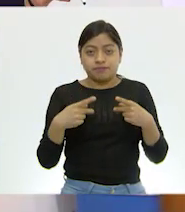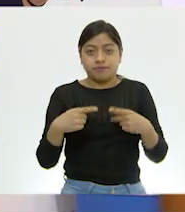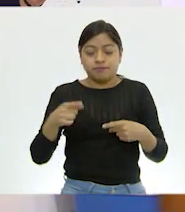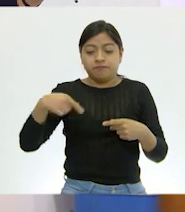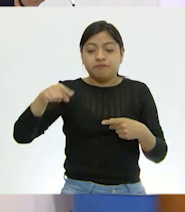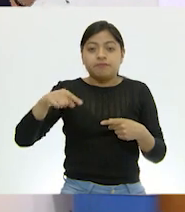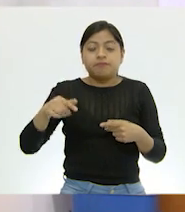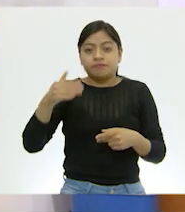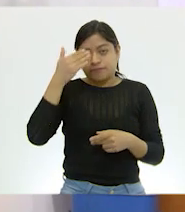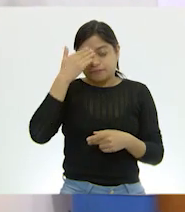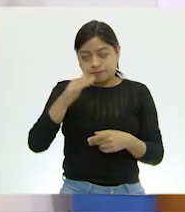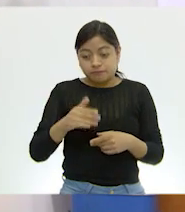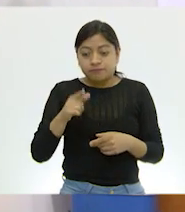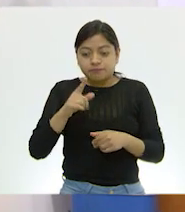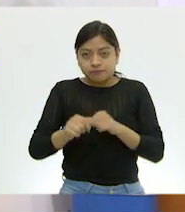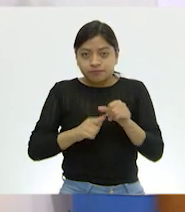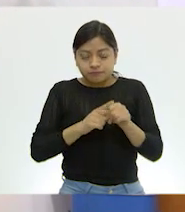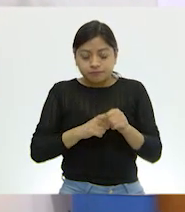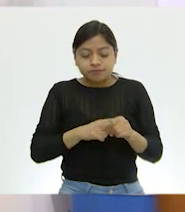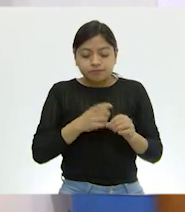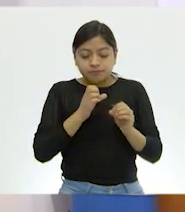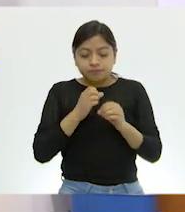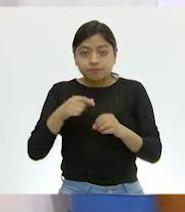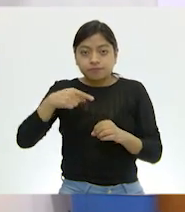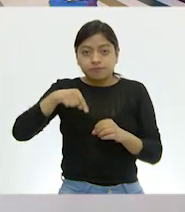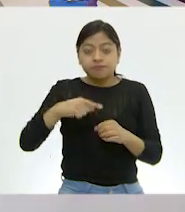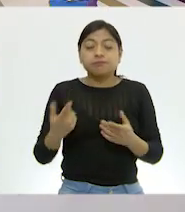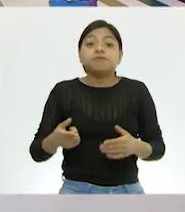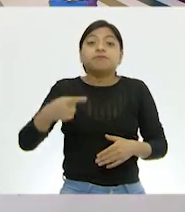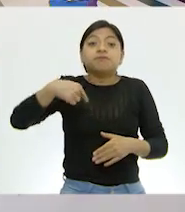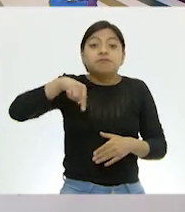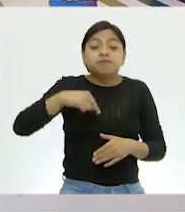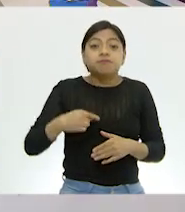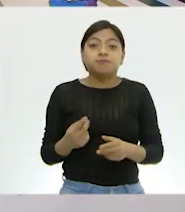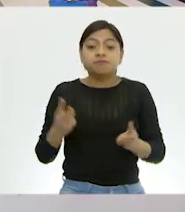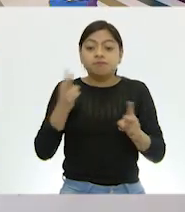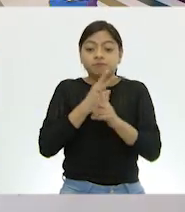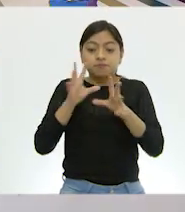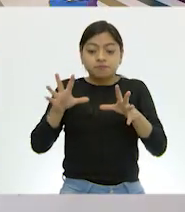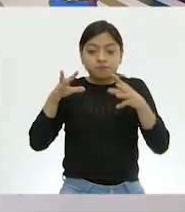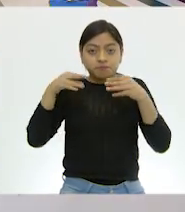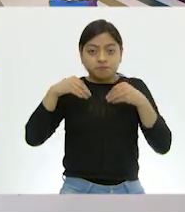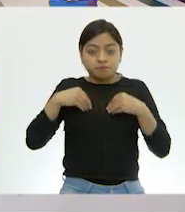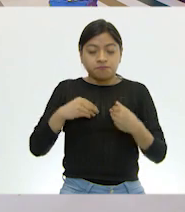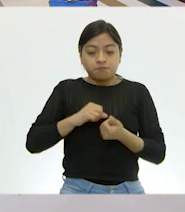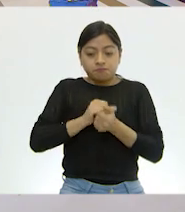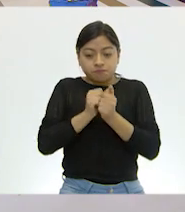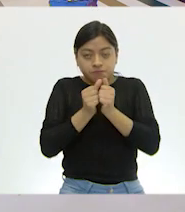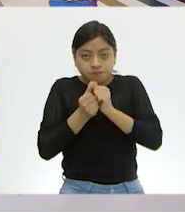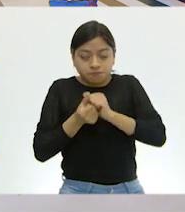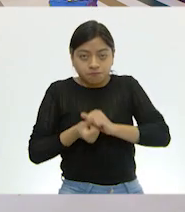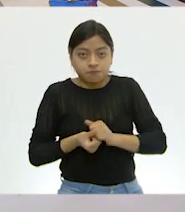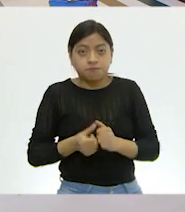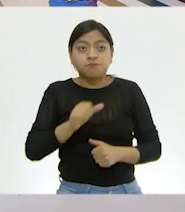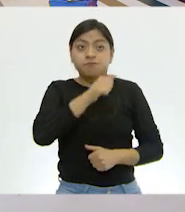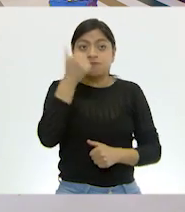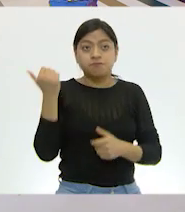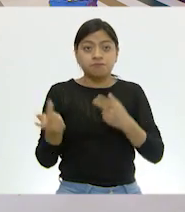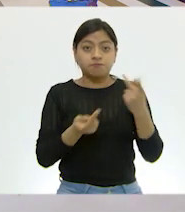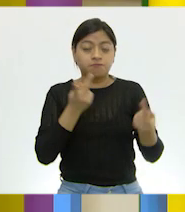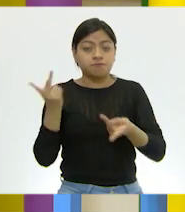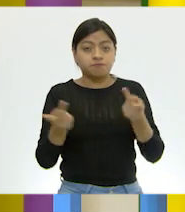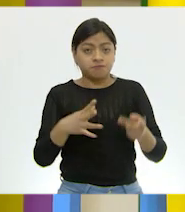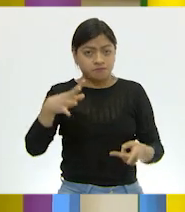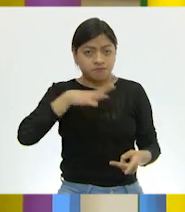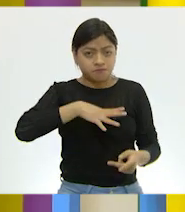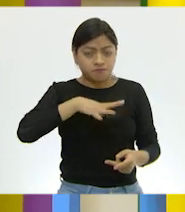insecto. Ahí sucedía el intercambio de... Exacto. ¿Ya lo recordaste? Ya, ya me acuerdo. Muy bien. ¿Tenemos alguna otra pregunta? Sí,